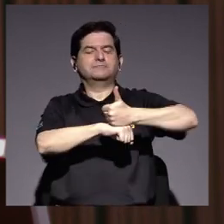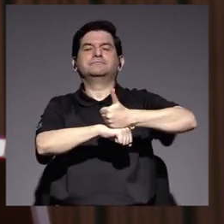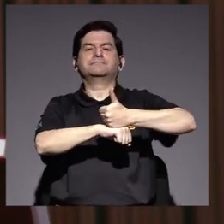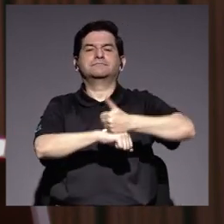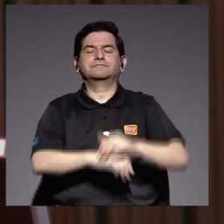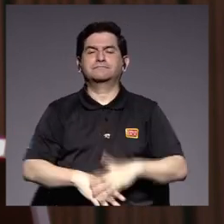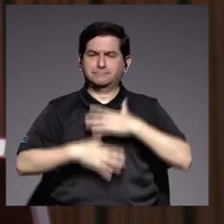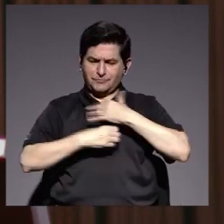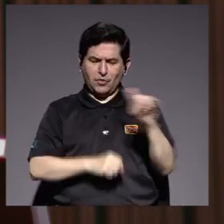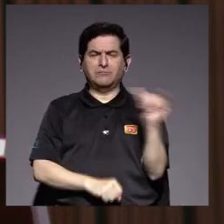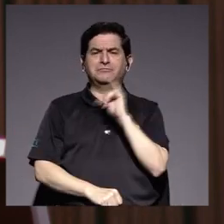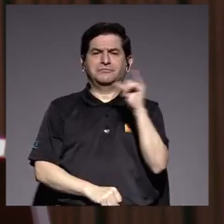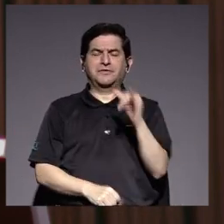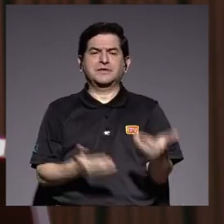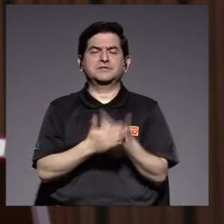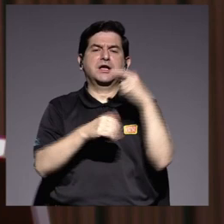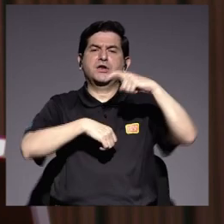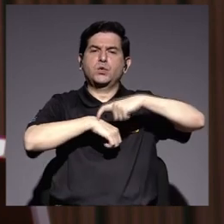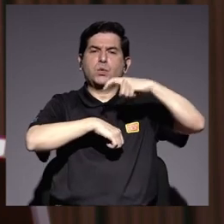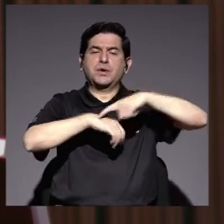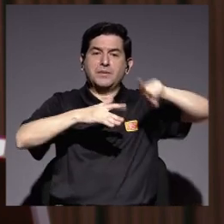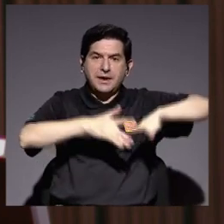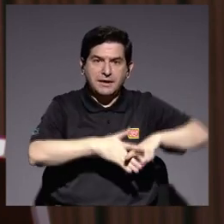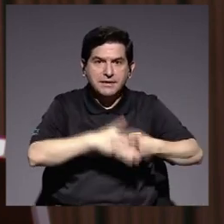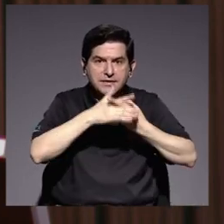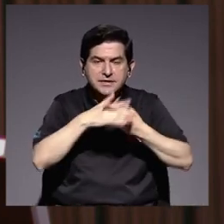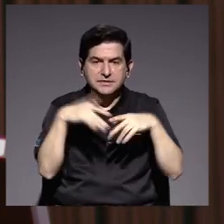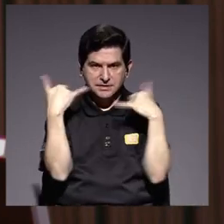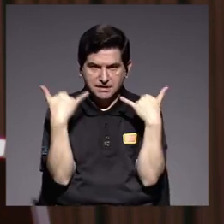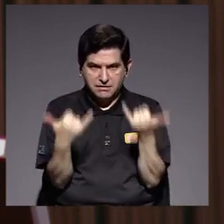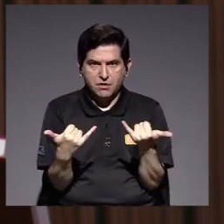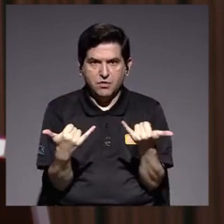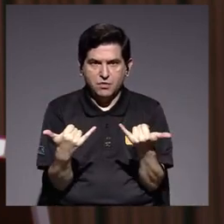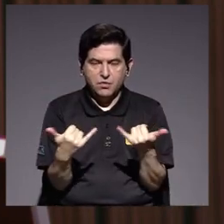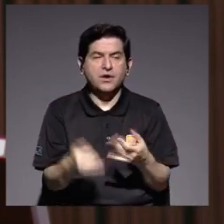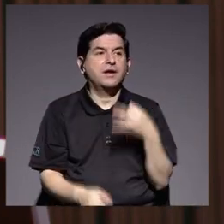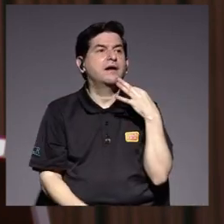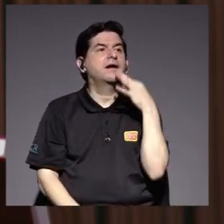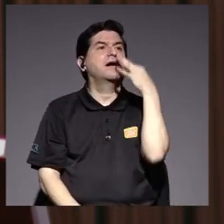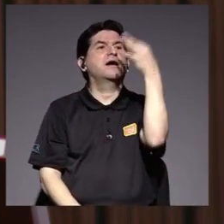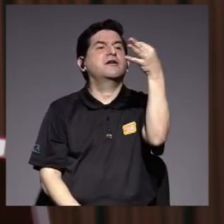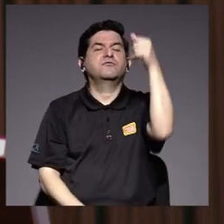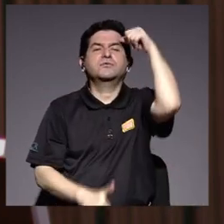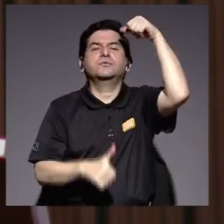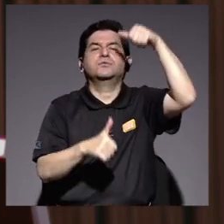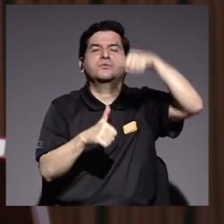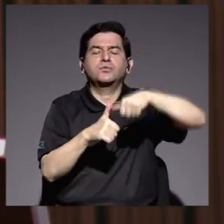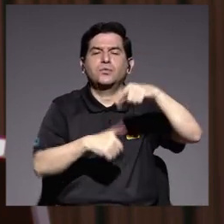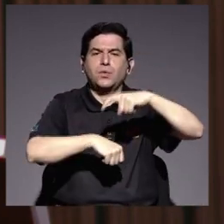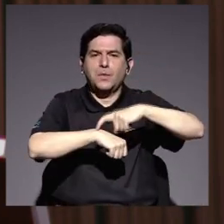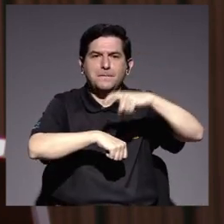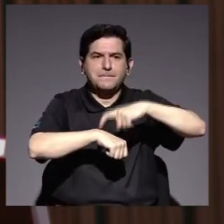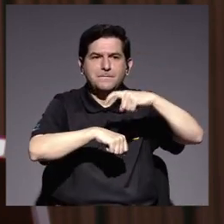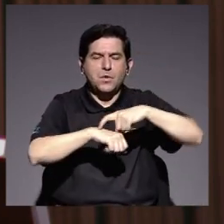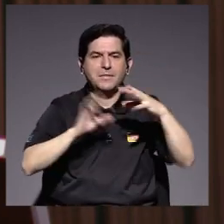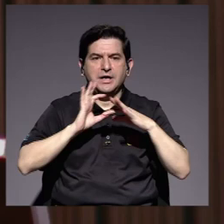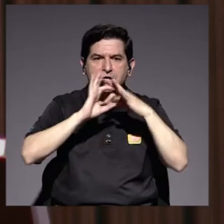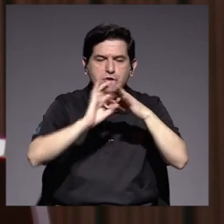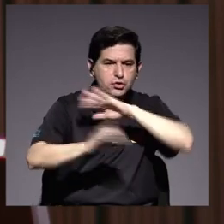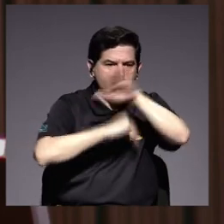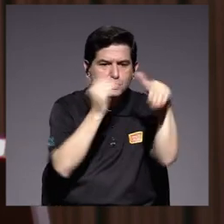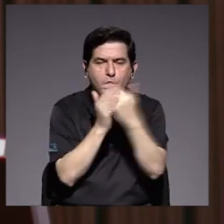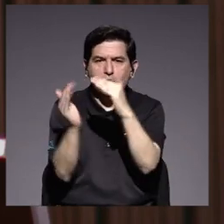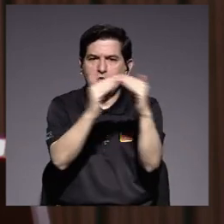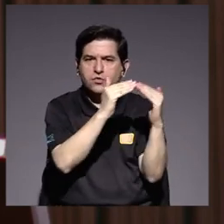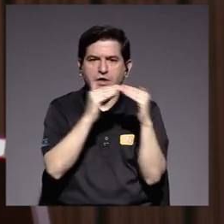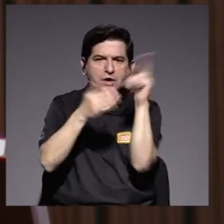Confiamos también que la nueva etapa que comienza hoy, en el futuro sea recortada como un momento de unión de toda la